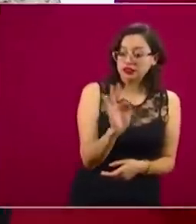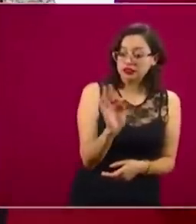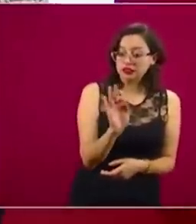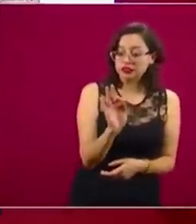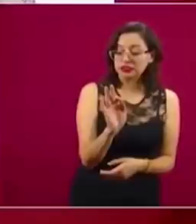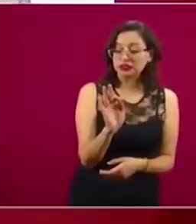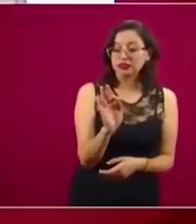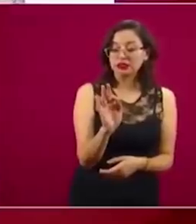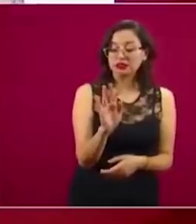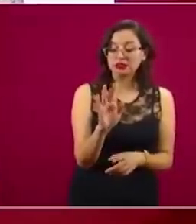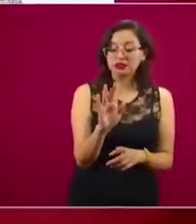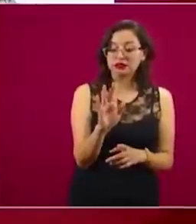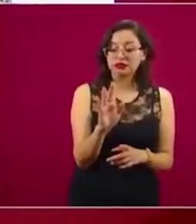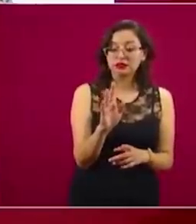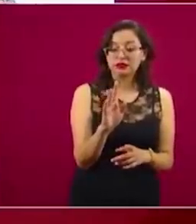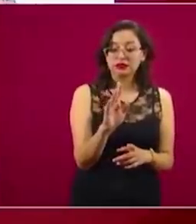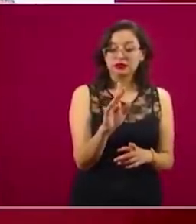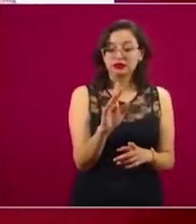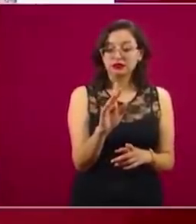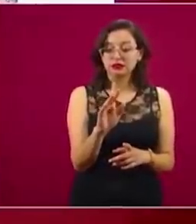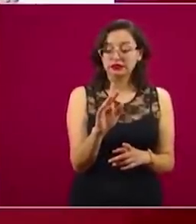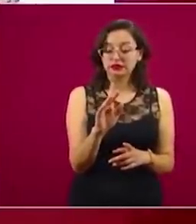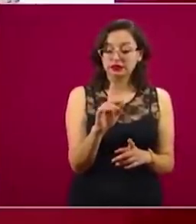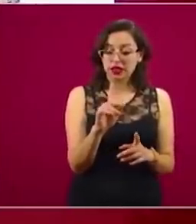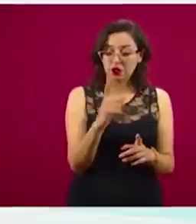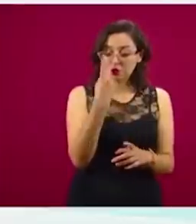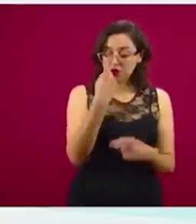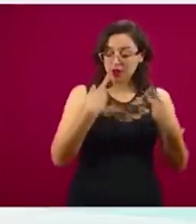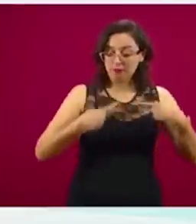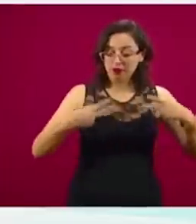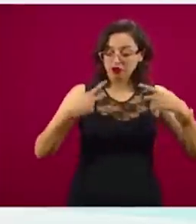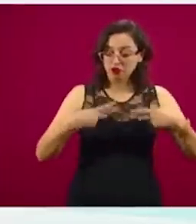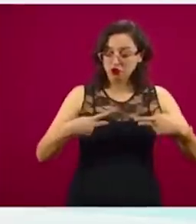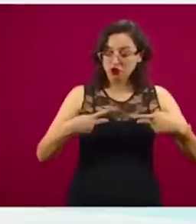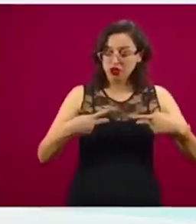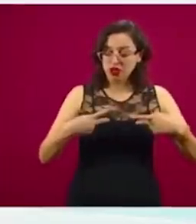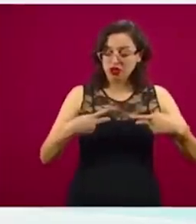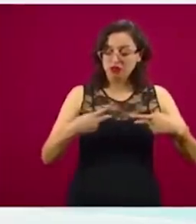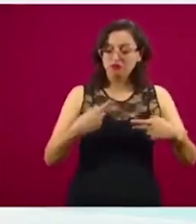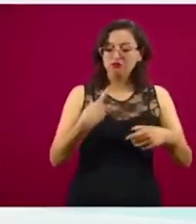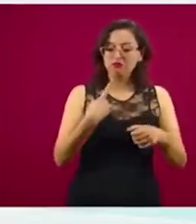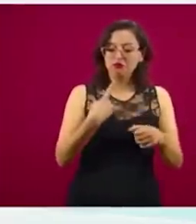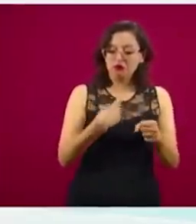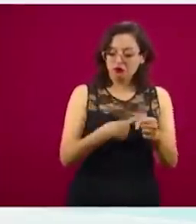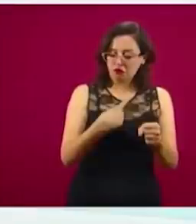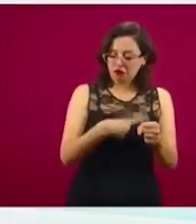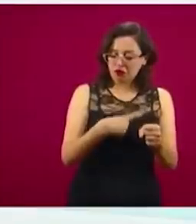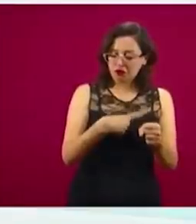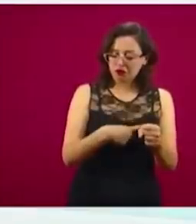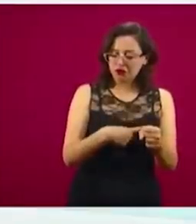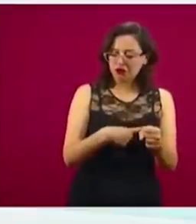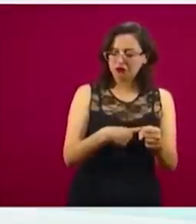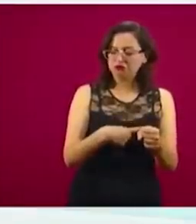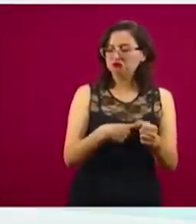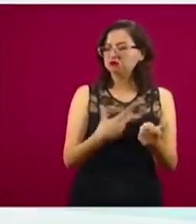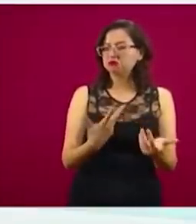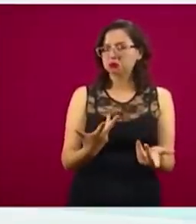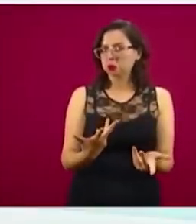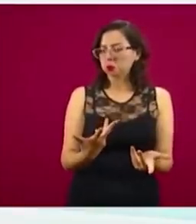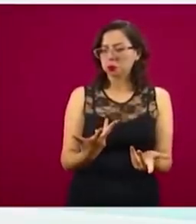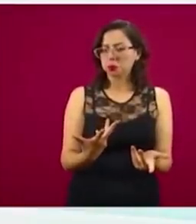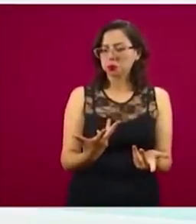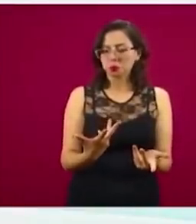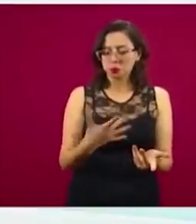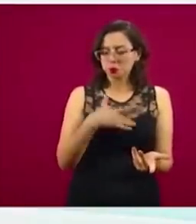sale positiva a la prueba es un caso y hay una proporción importante de personas que